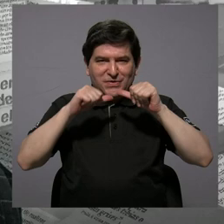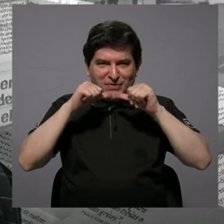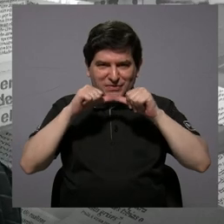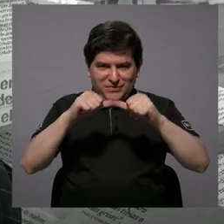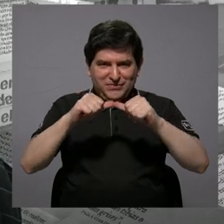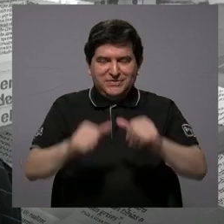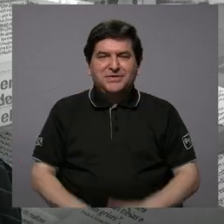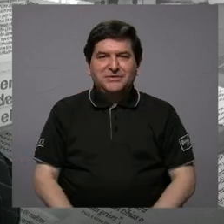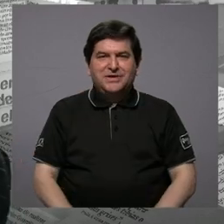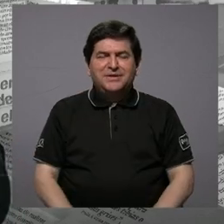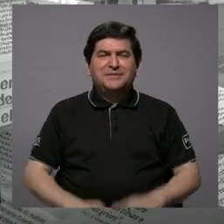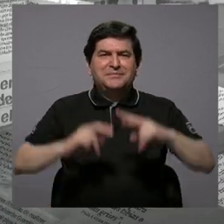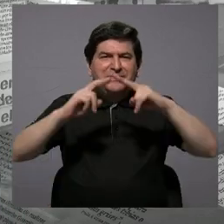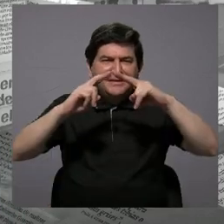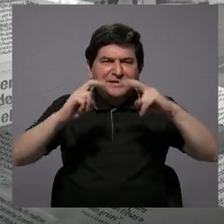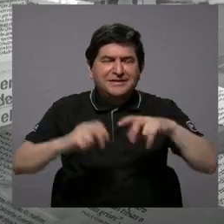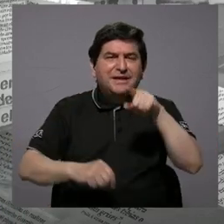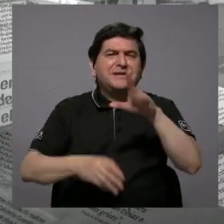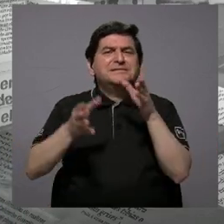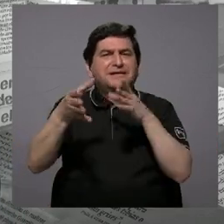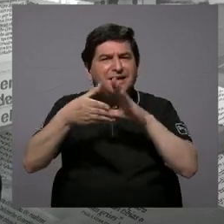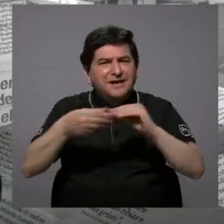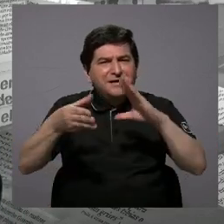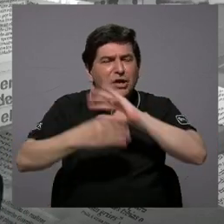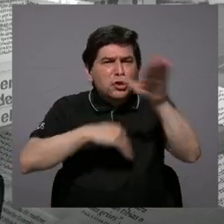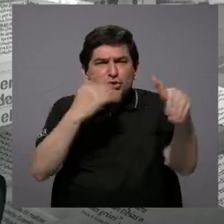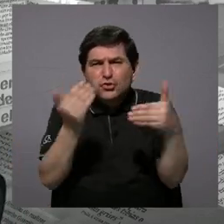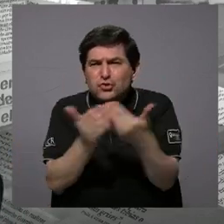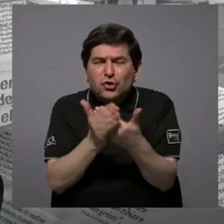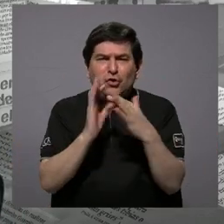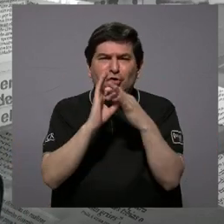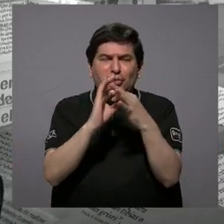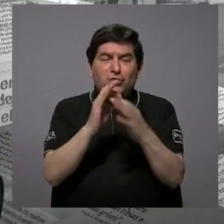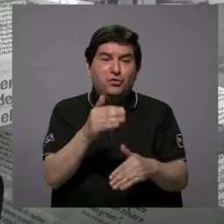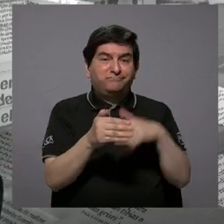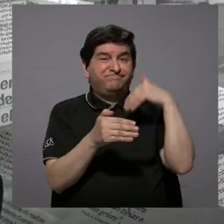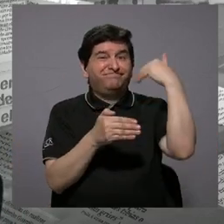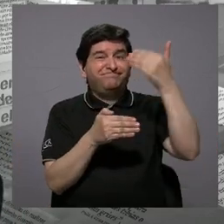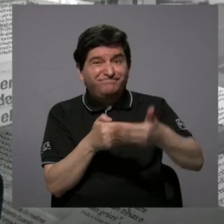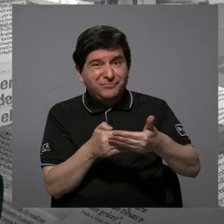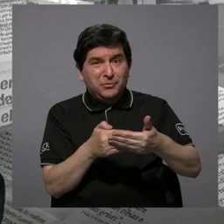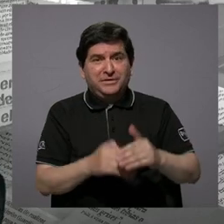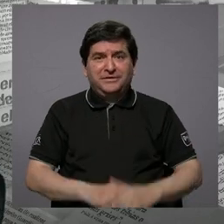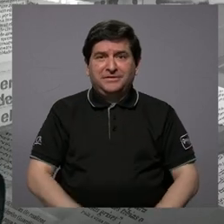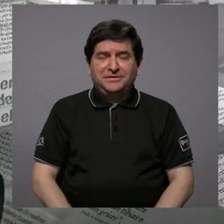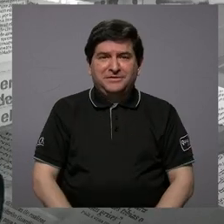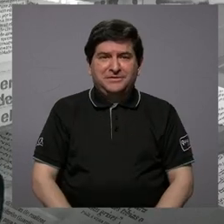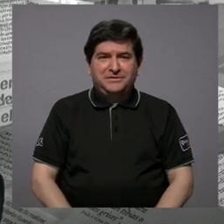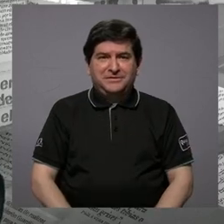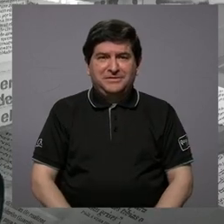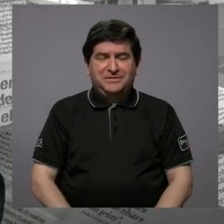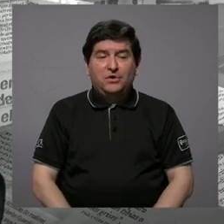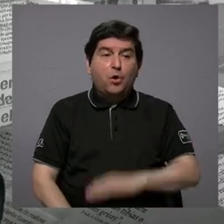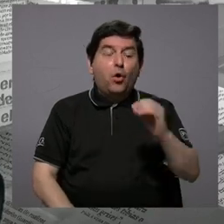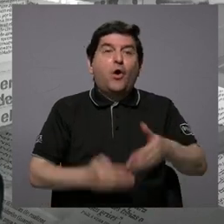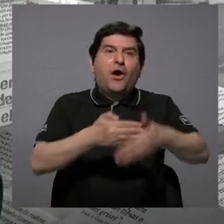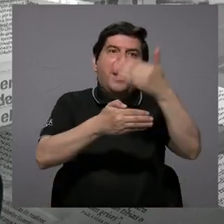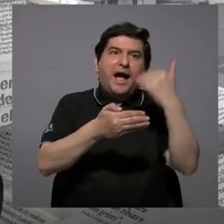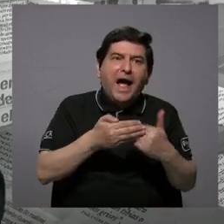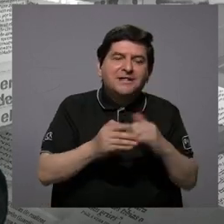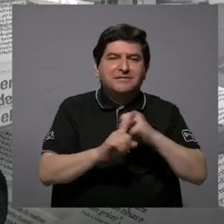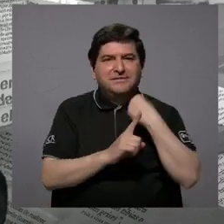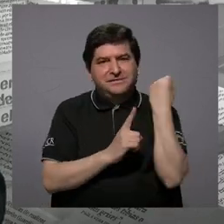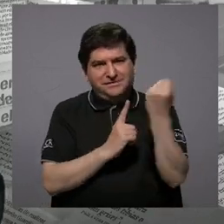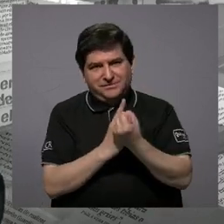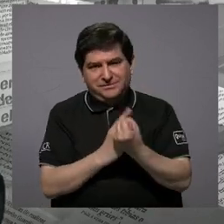entramos para que nos cuente todo lo que fue después de, o mejor dicho, antes de toda